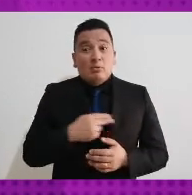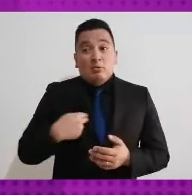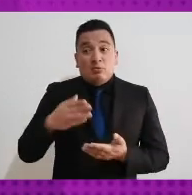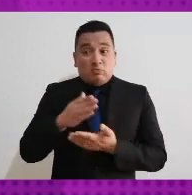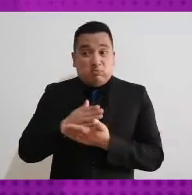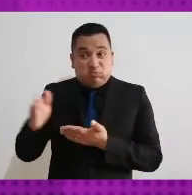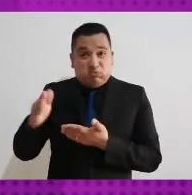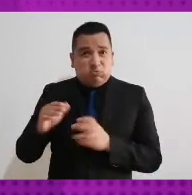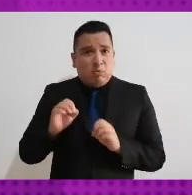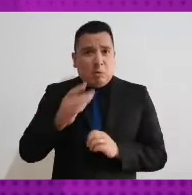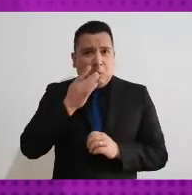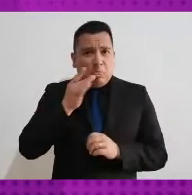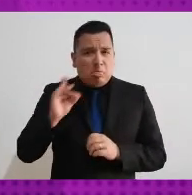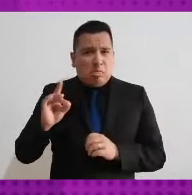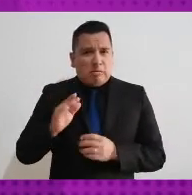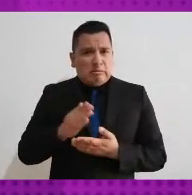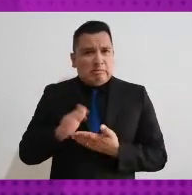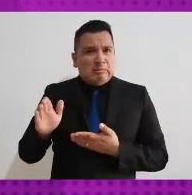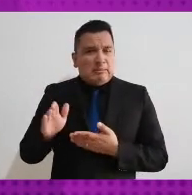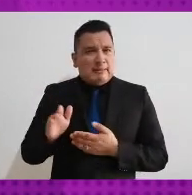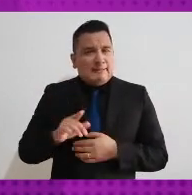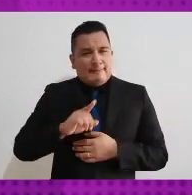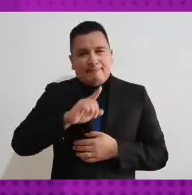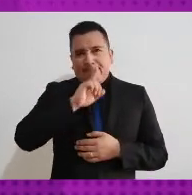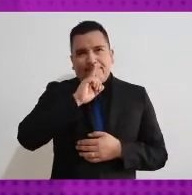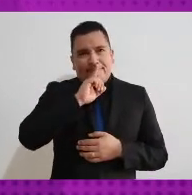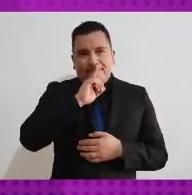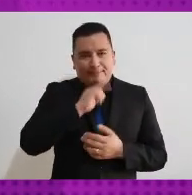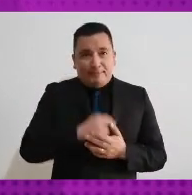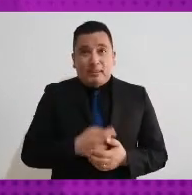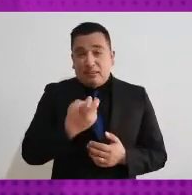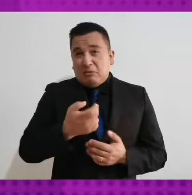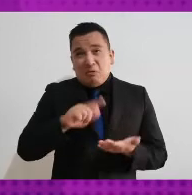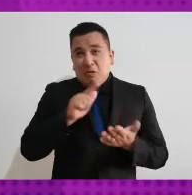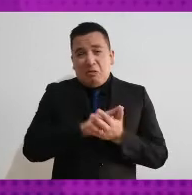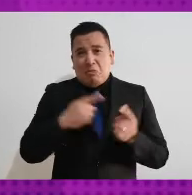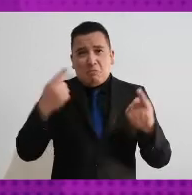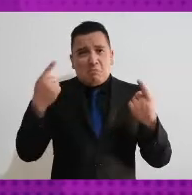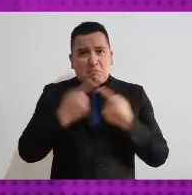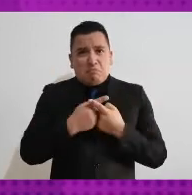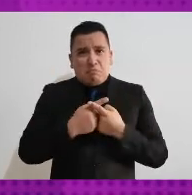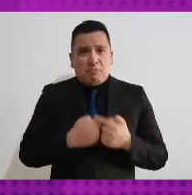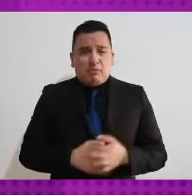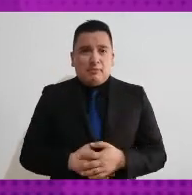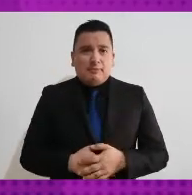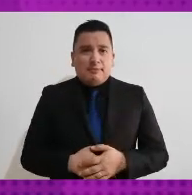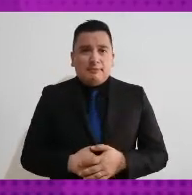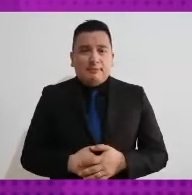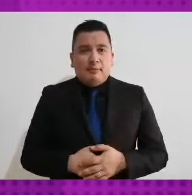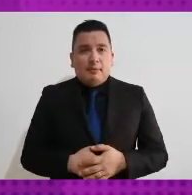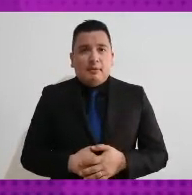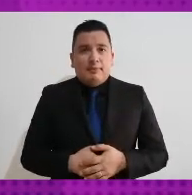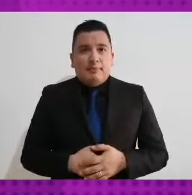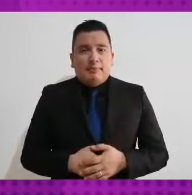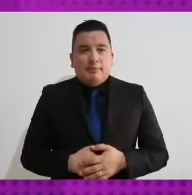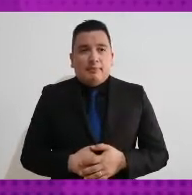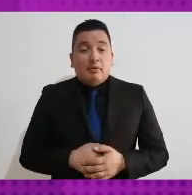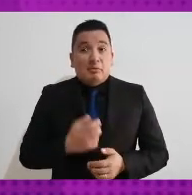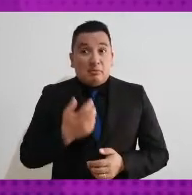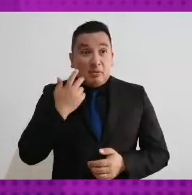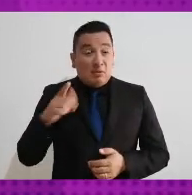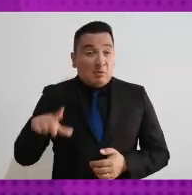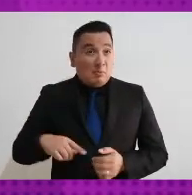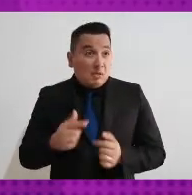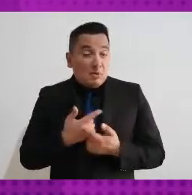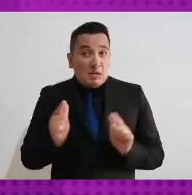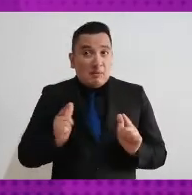exclusión me parece que son conceptos contrarios que se contraponen totalmente a la democracia que no